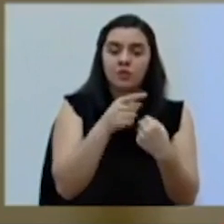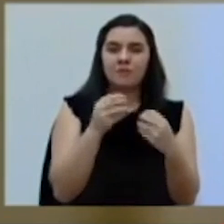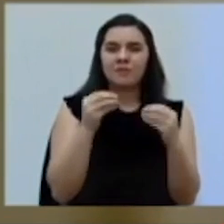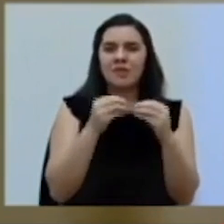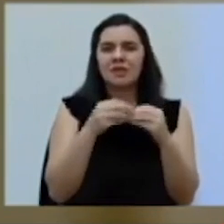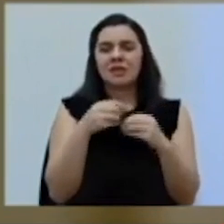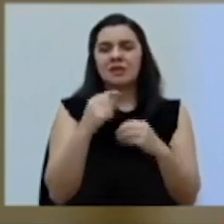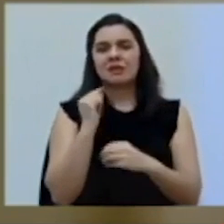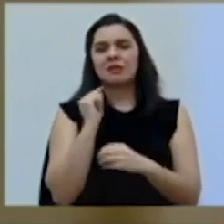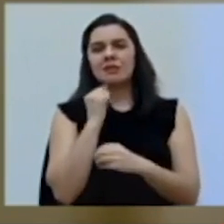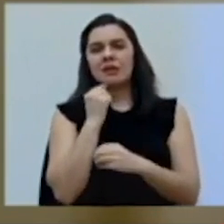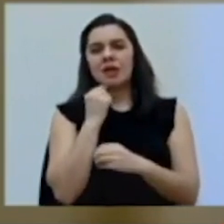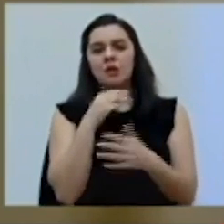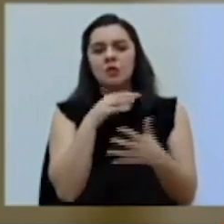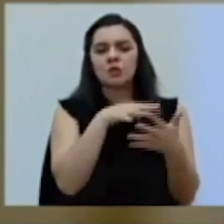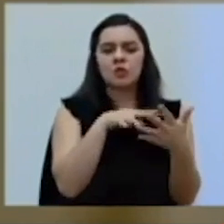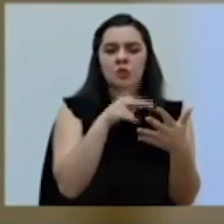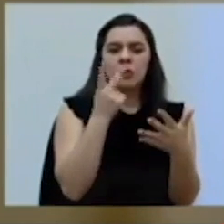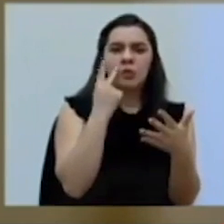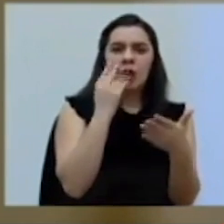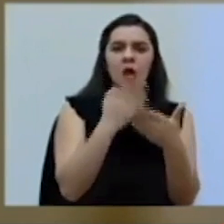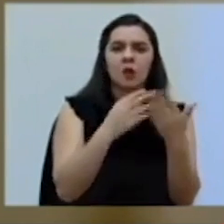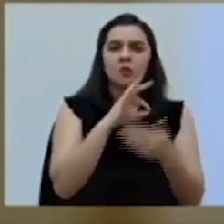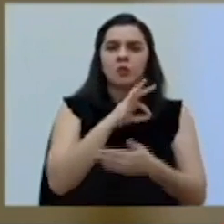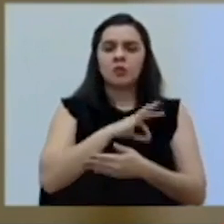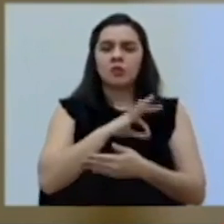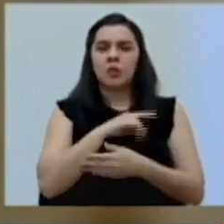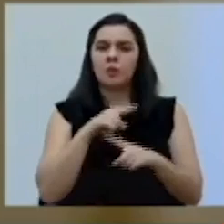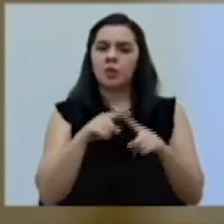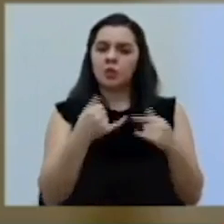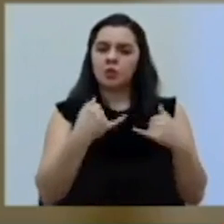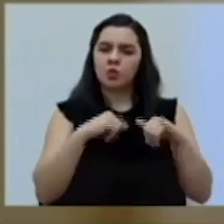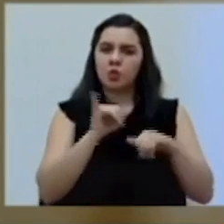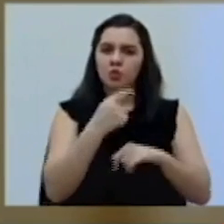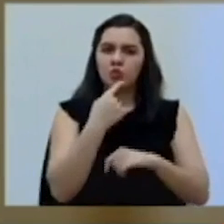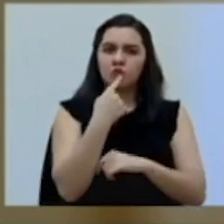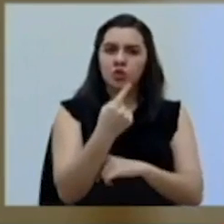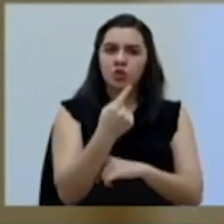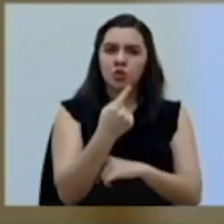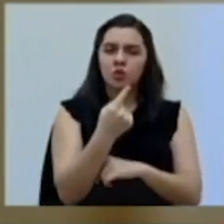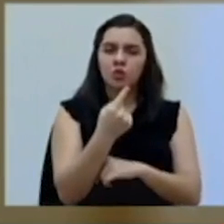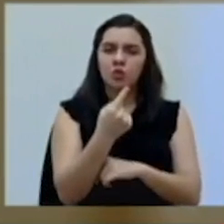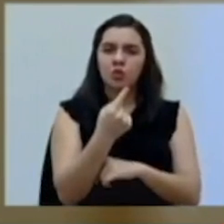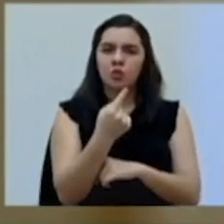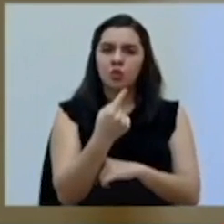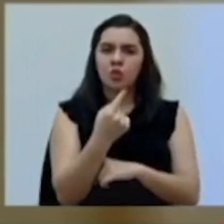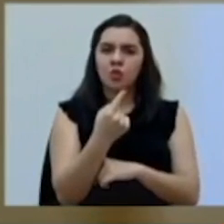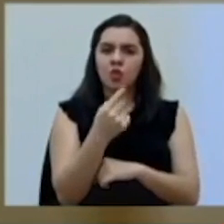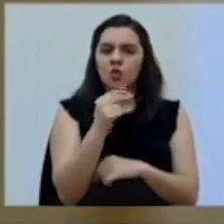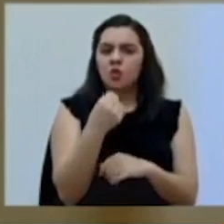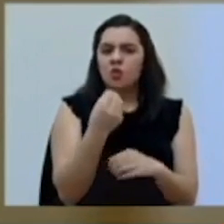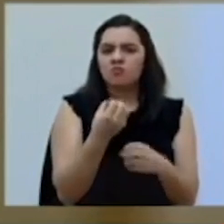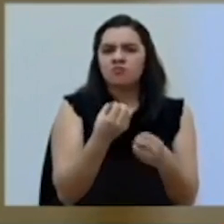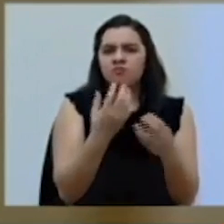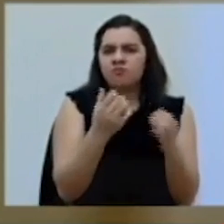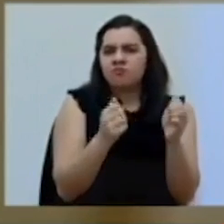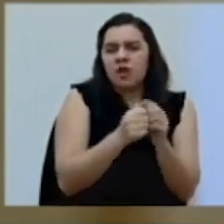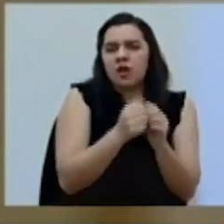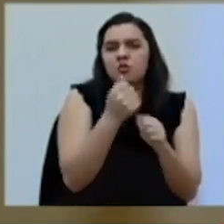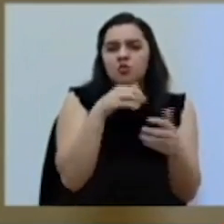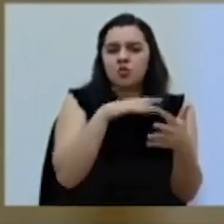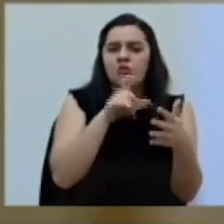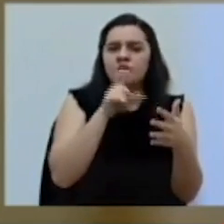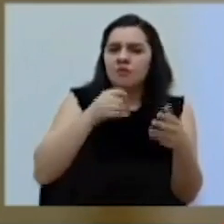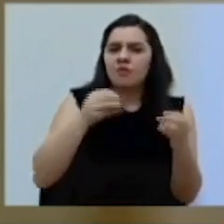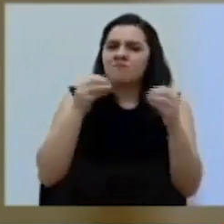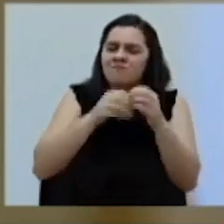estudios empiezan a demostrar cierto beneficio, pero todavía, como se indicaba, no es que tampoco hay mayor estudio. O eso tiene que estudiarse mucho